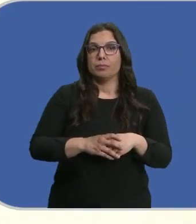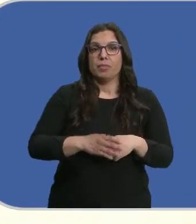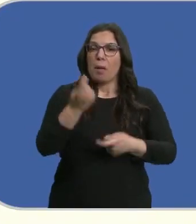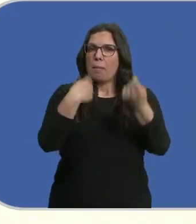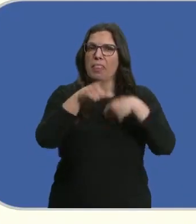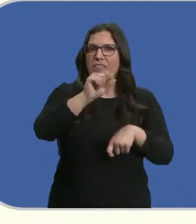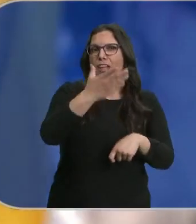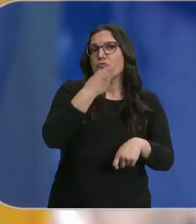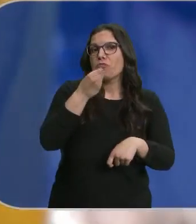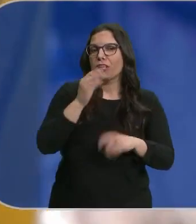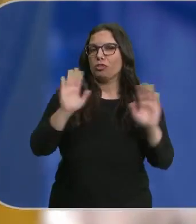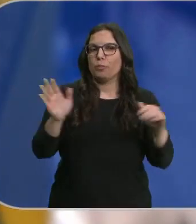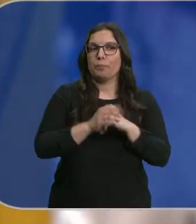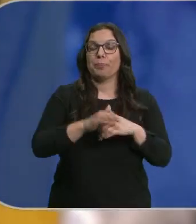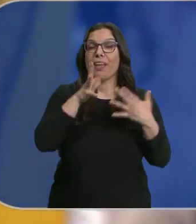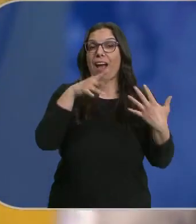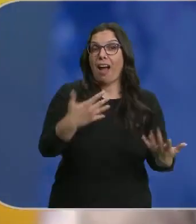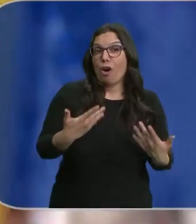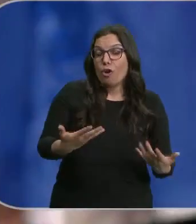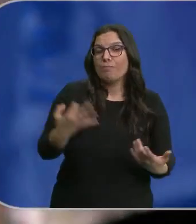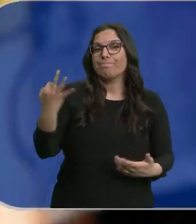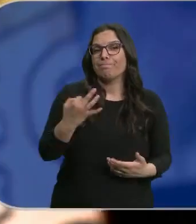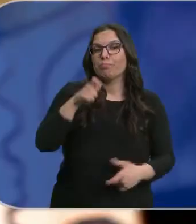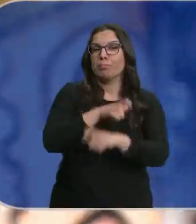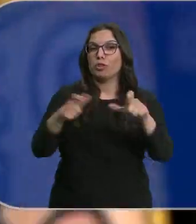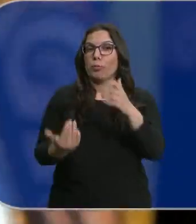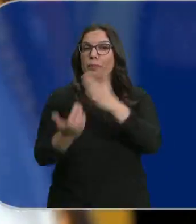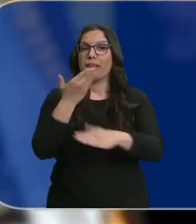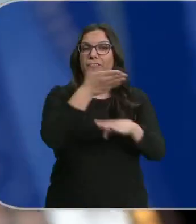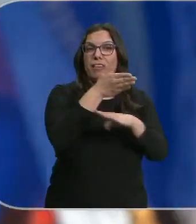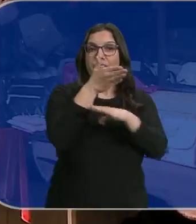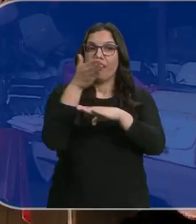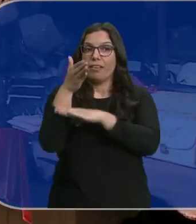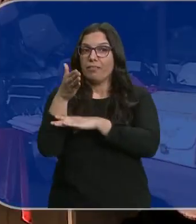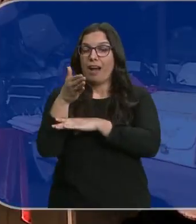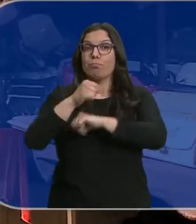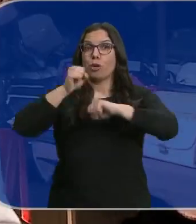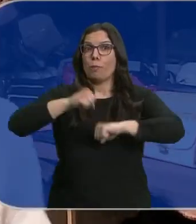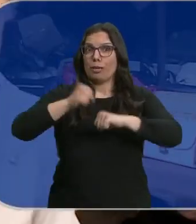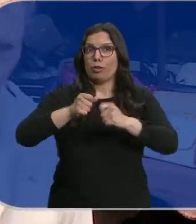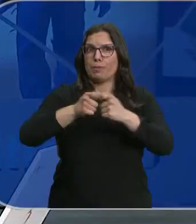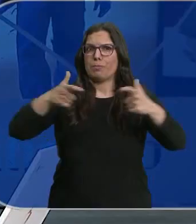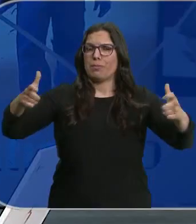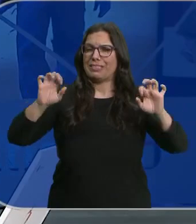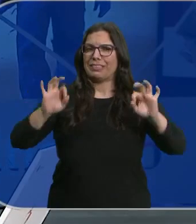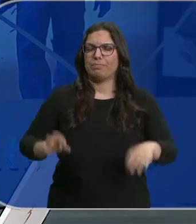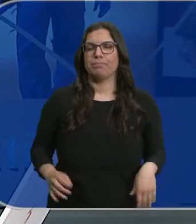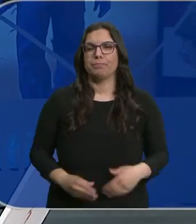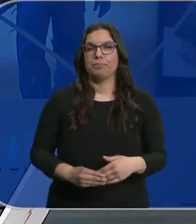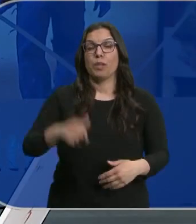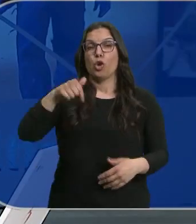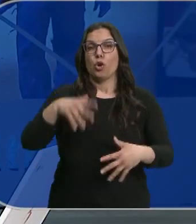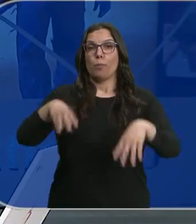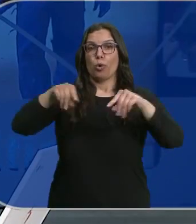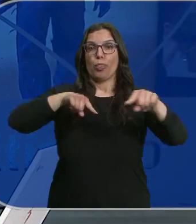baratas y muy bonitas. Pero ahora se enfrentan a que el público que acude por las mañanas está cada día más envejecido. Hoy en